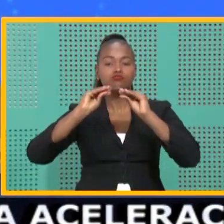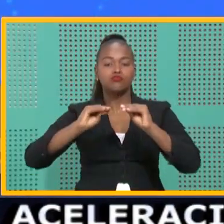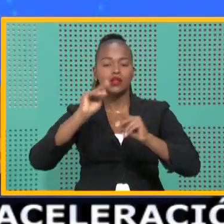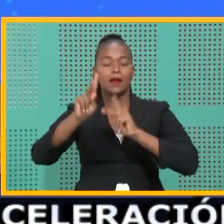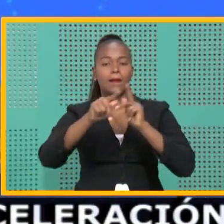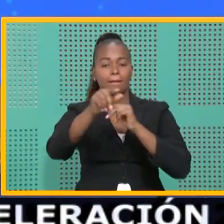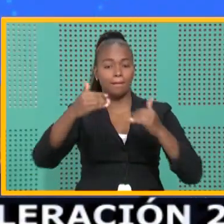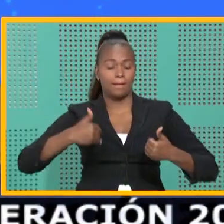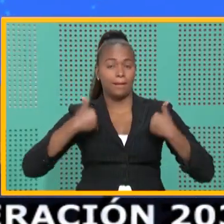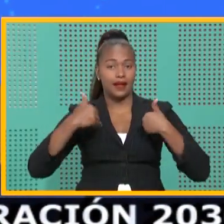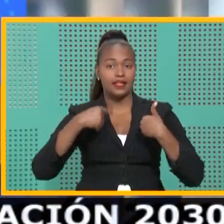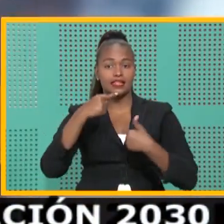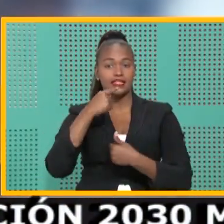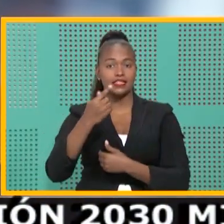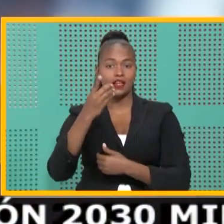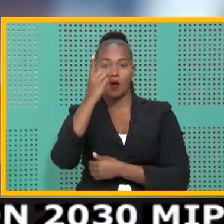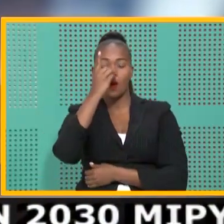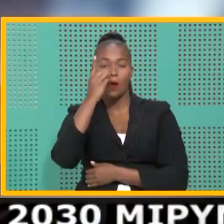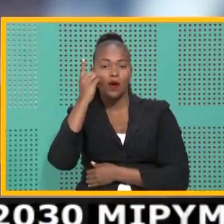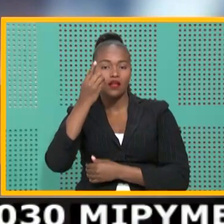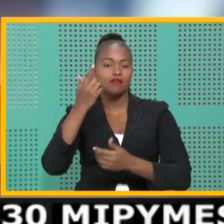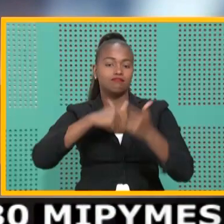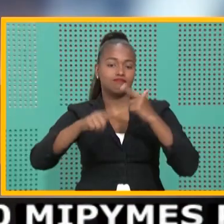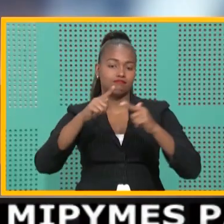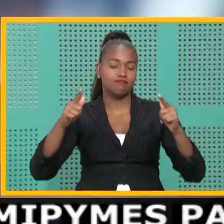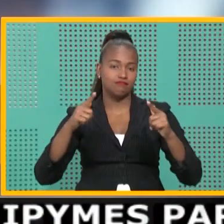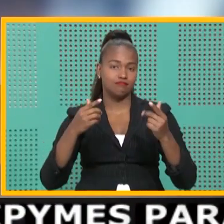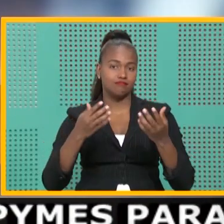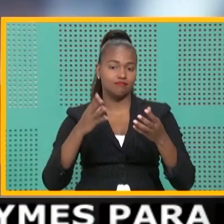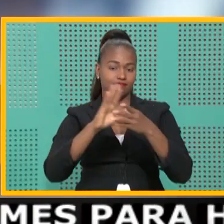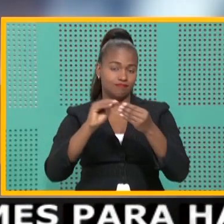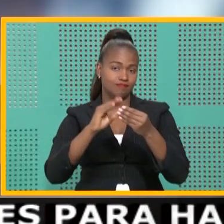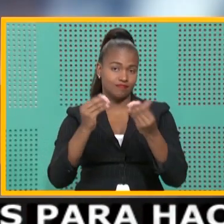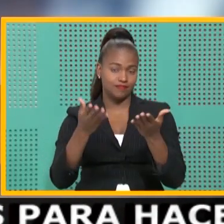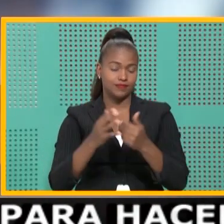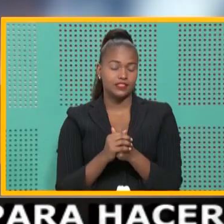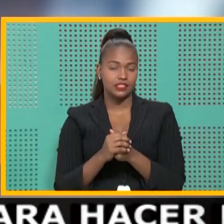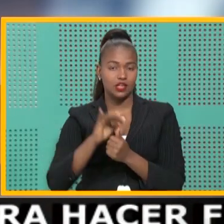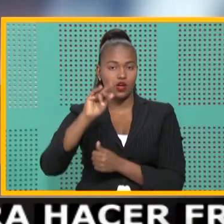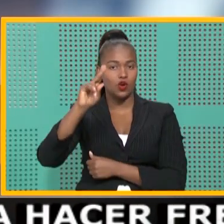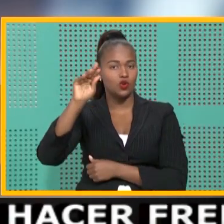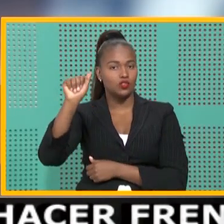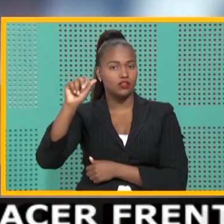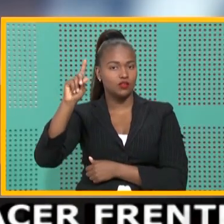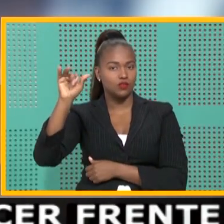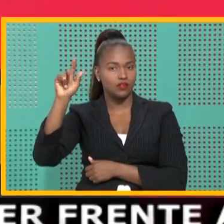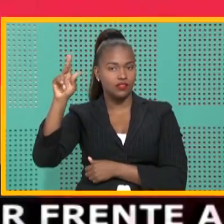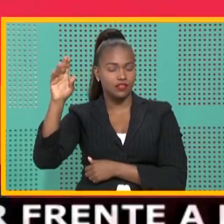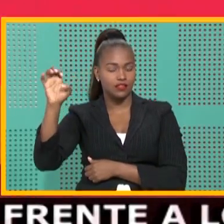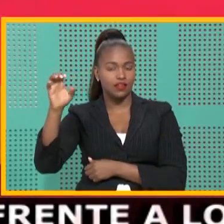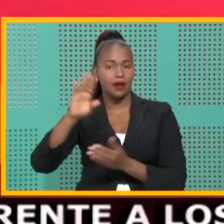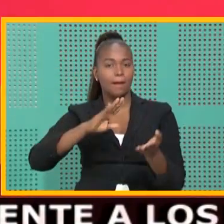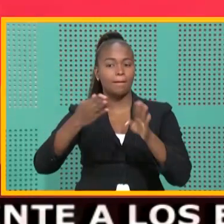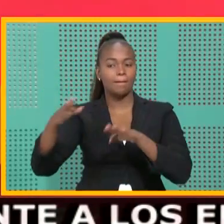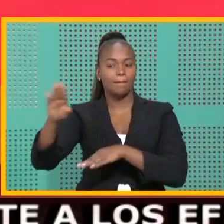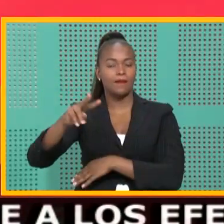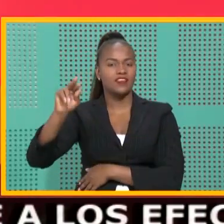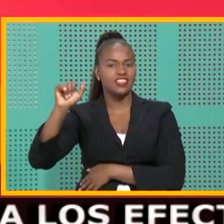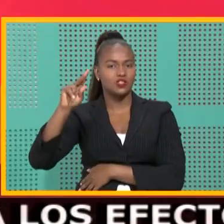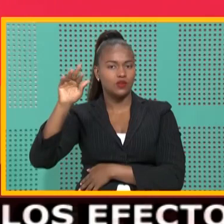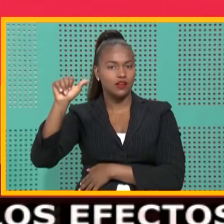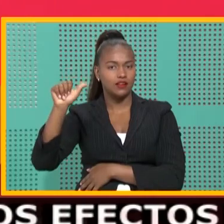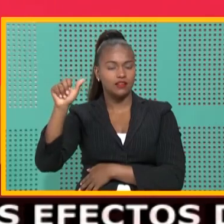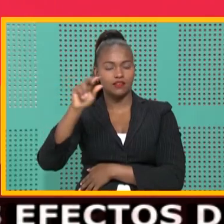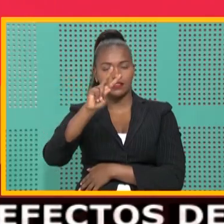y a Juan Pablo Duarte idiomas. Rosa Duarte I. 10 falleció en Caracas, Venezuela, el 25